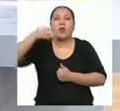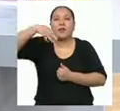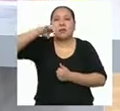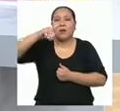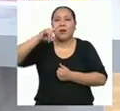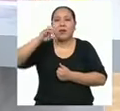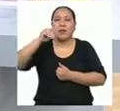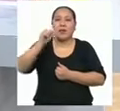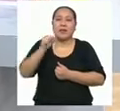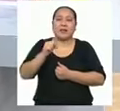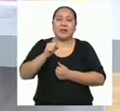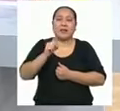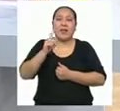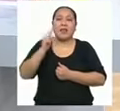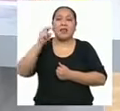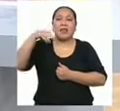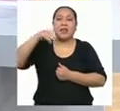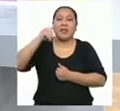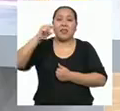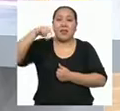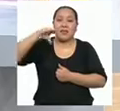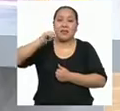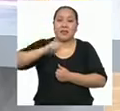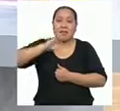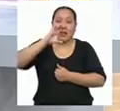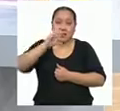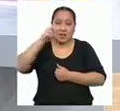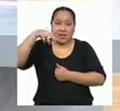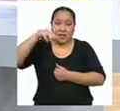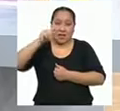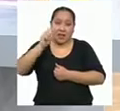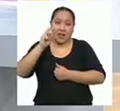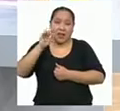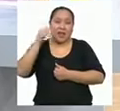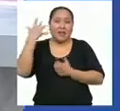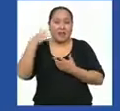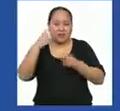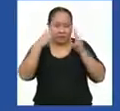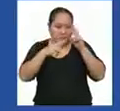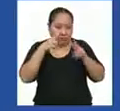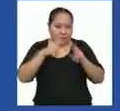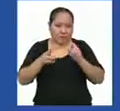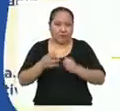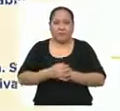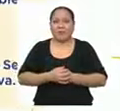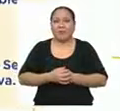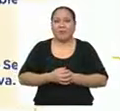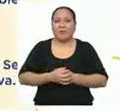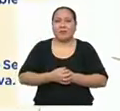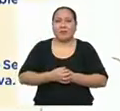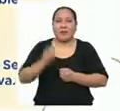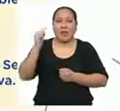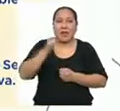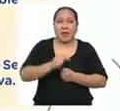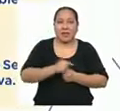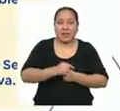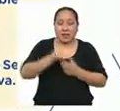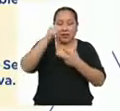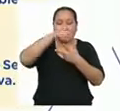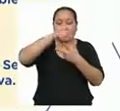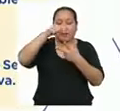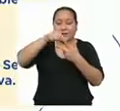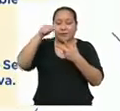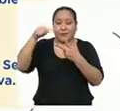central con respecto a las edades de los danzantes de la fiesta de la Virgen de la Candelaria. A las medidas de